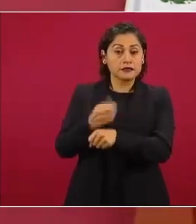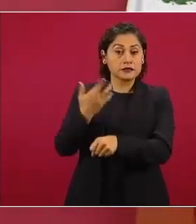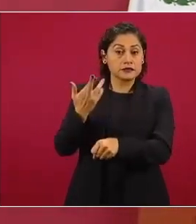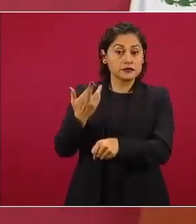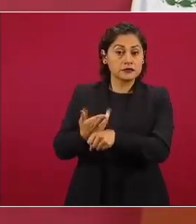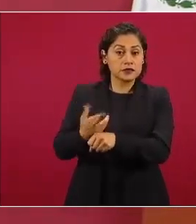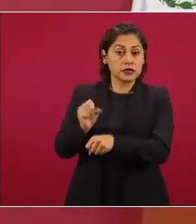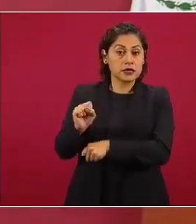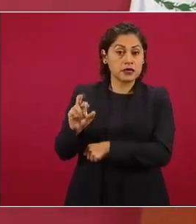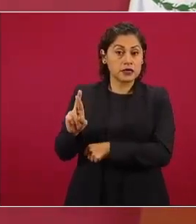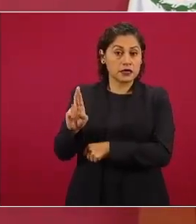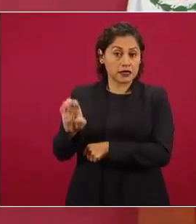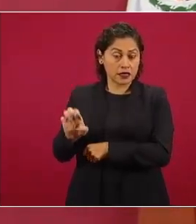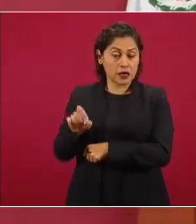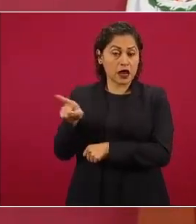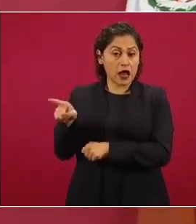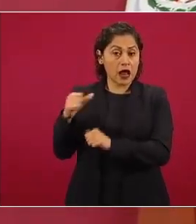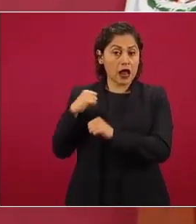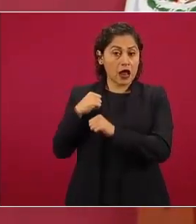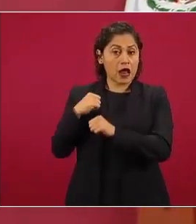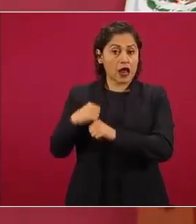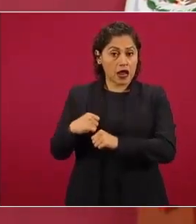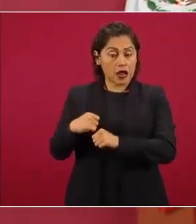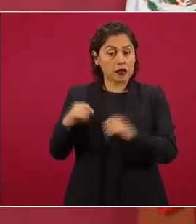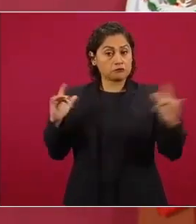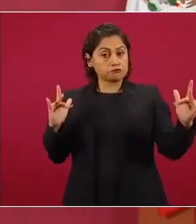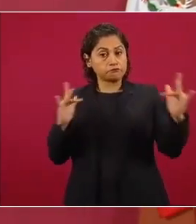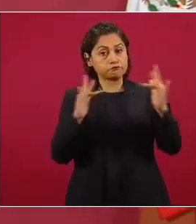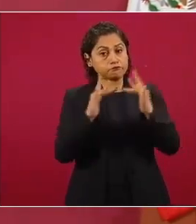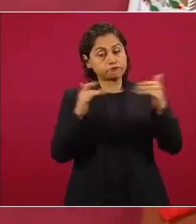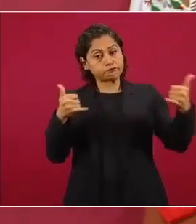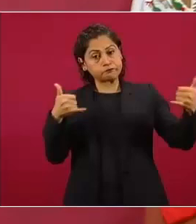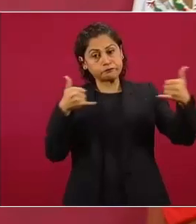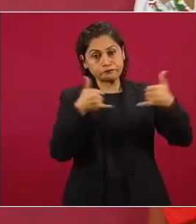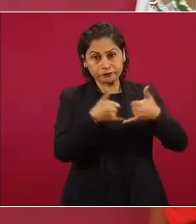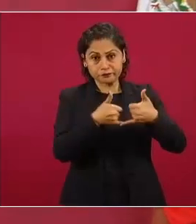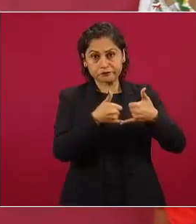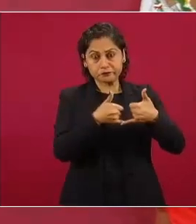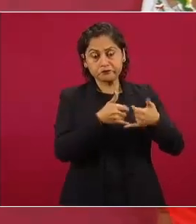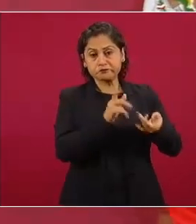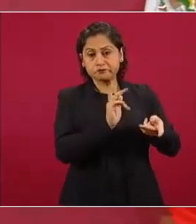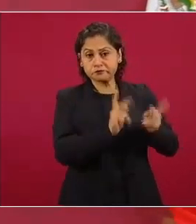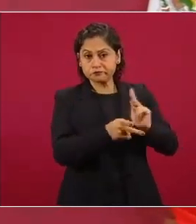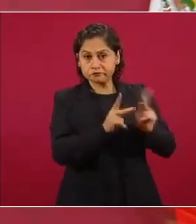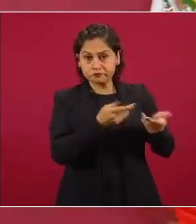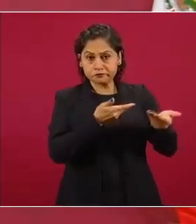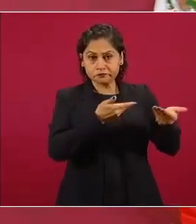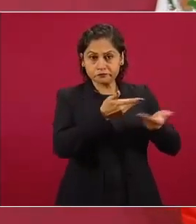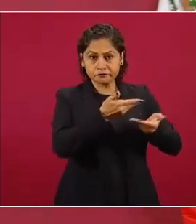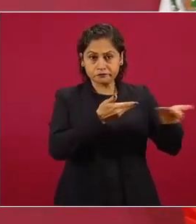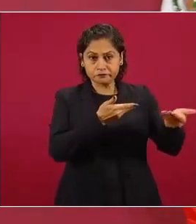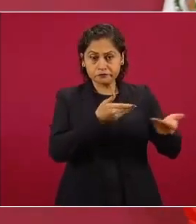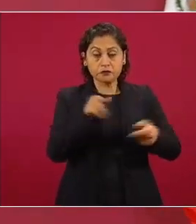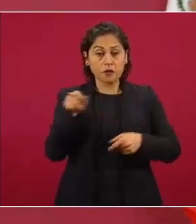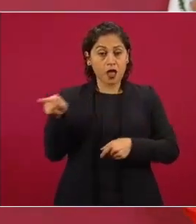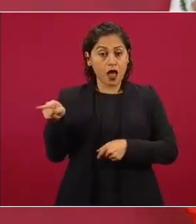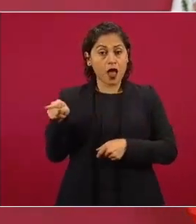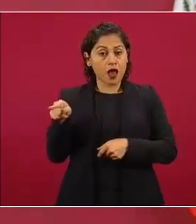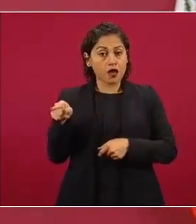con las autoridades en Estados Unidos se les expresó